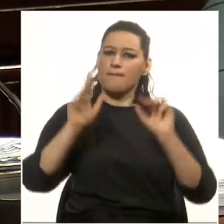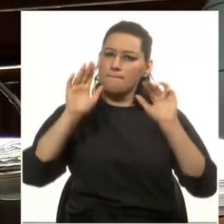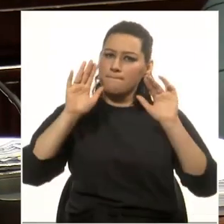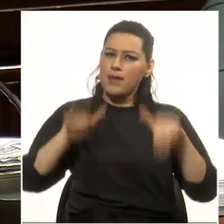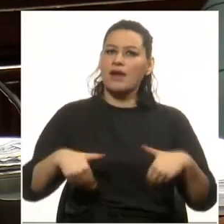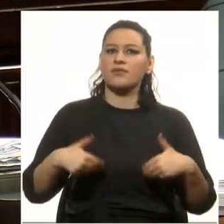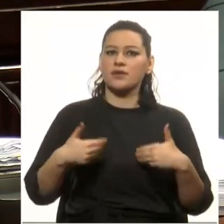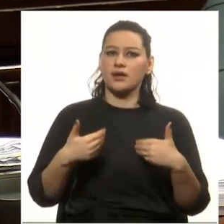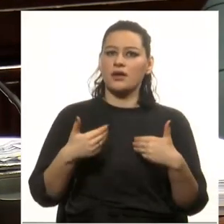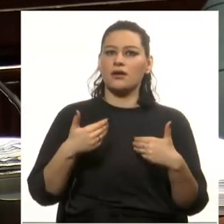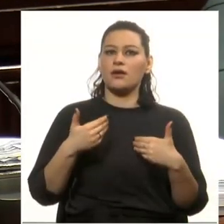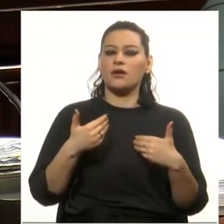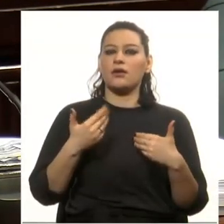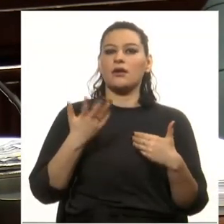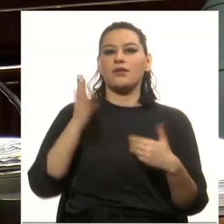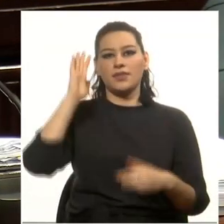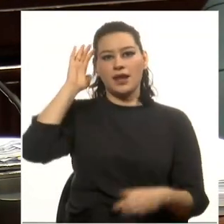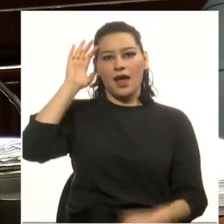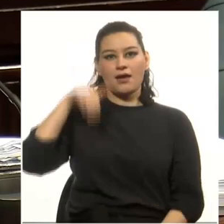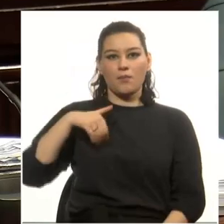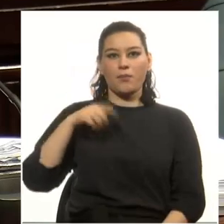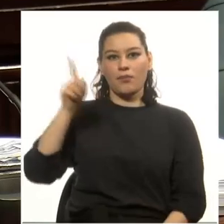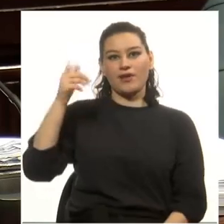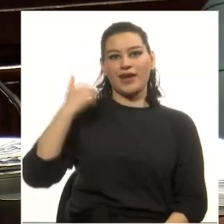de la República Argentina.